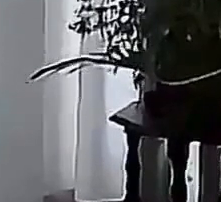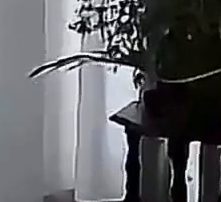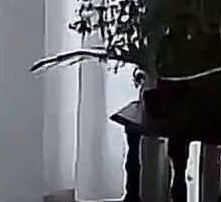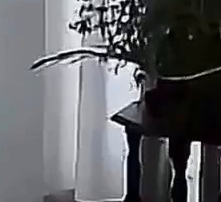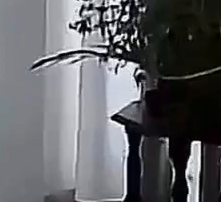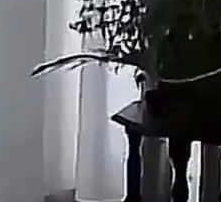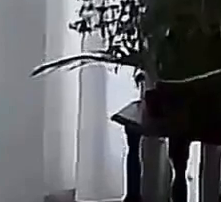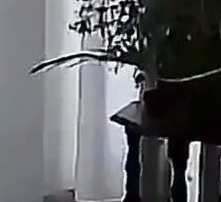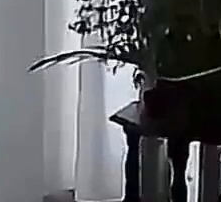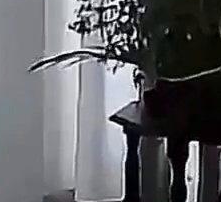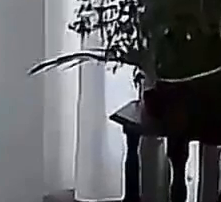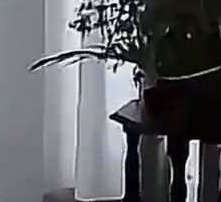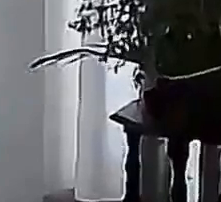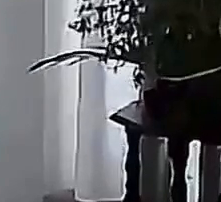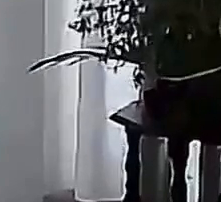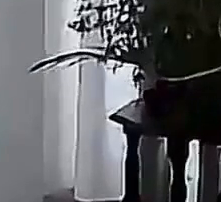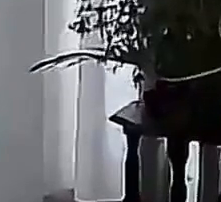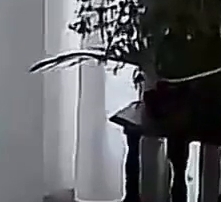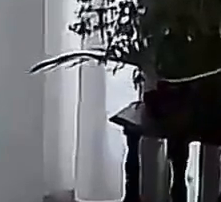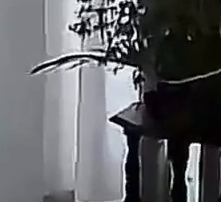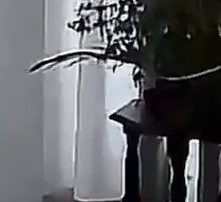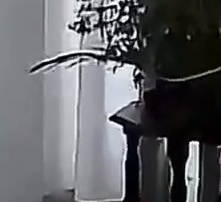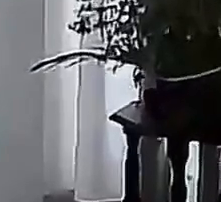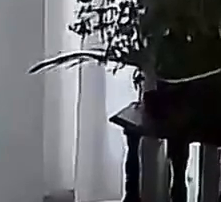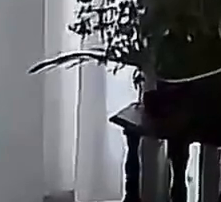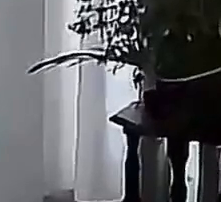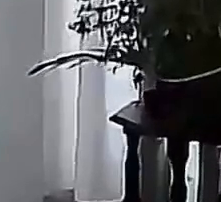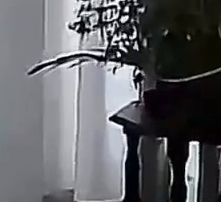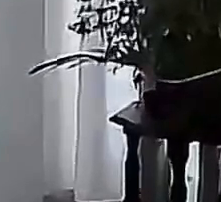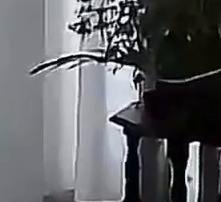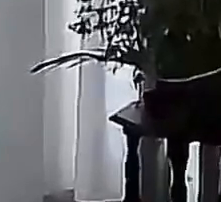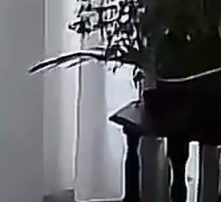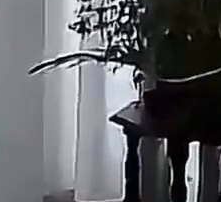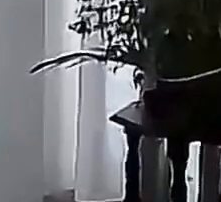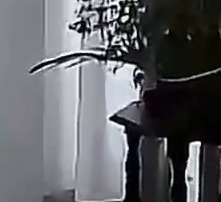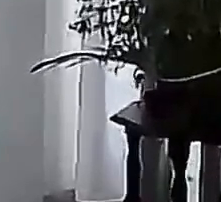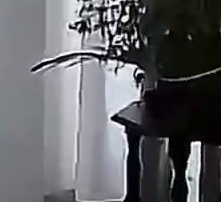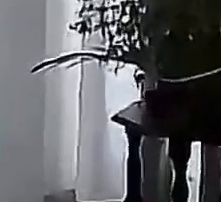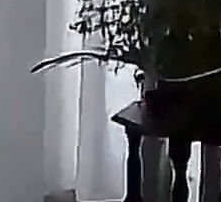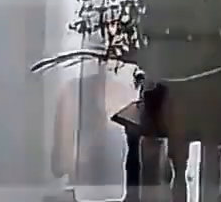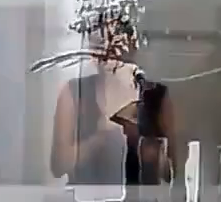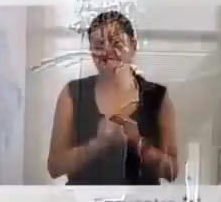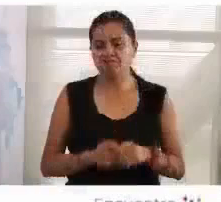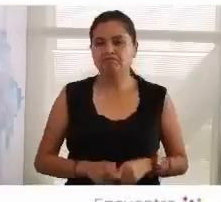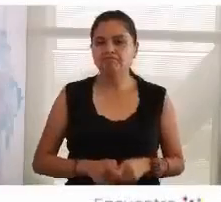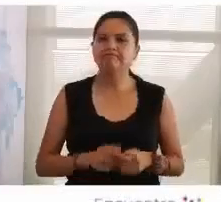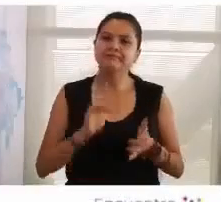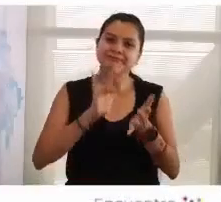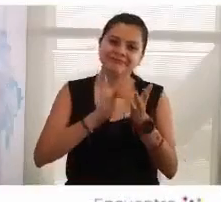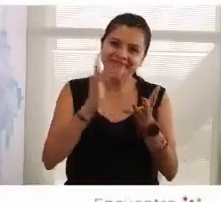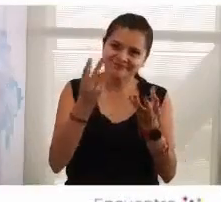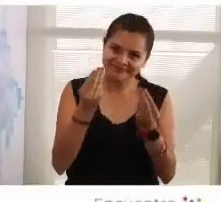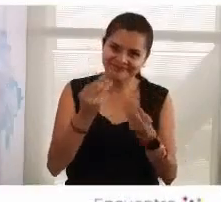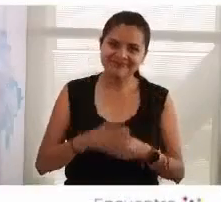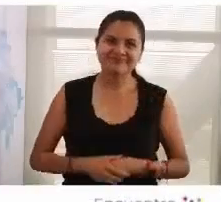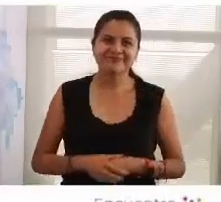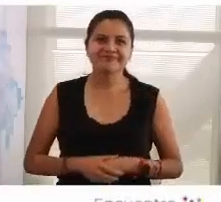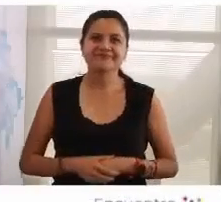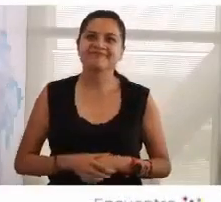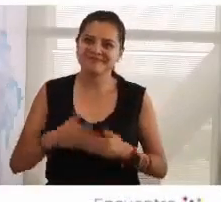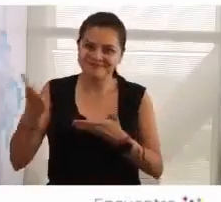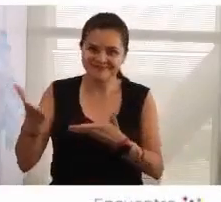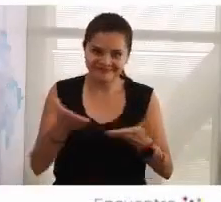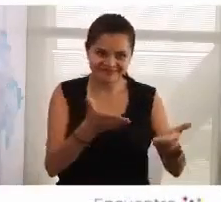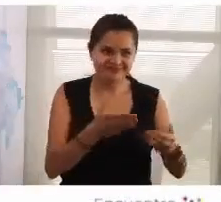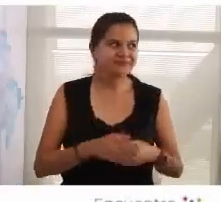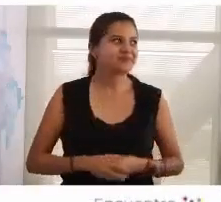estuvieron ubicadas era esto solo esta sugerencia mil gracias adelante pásale